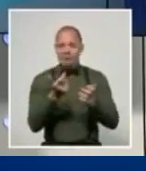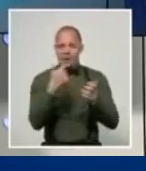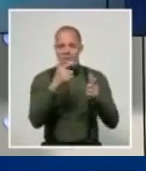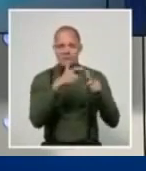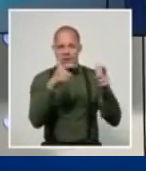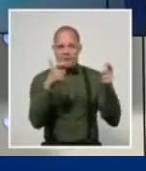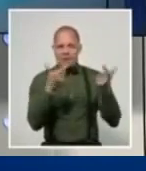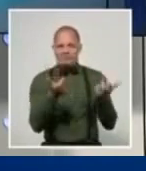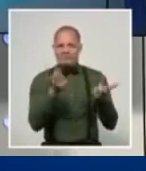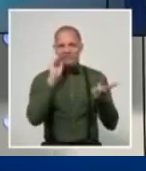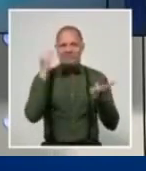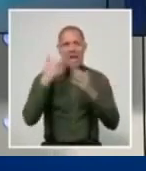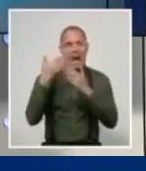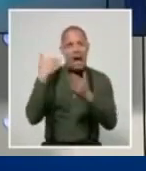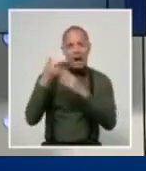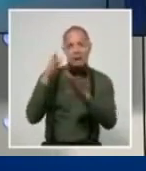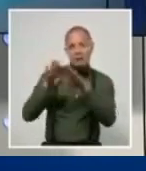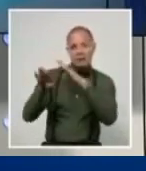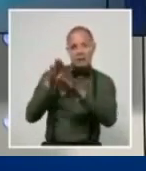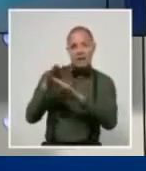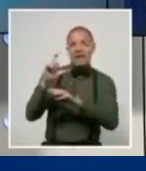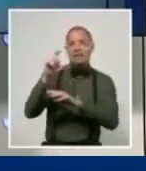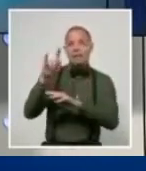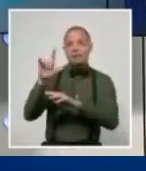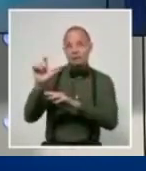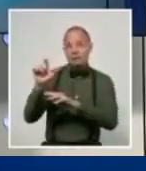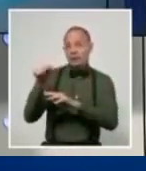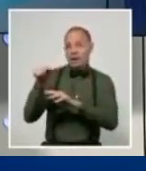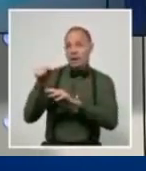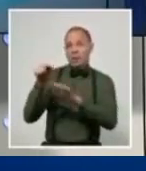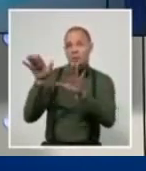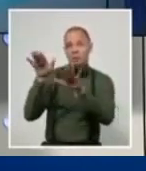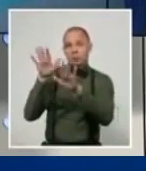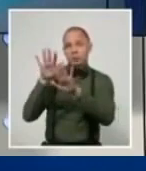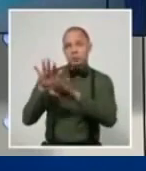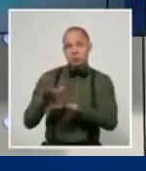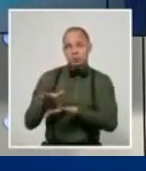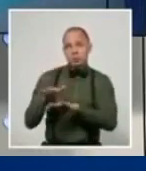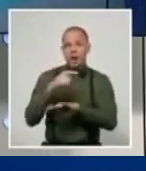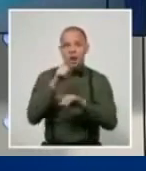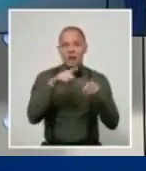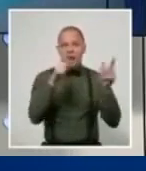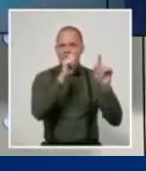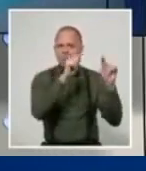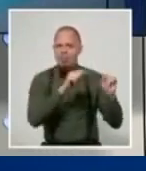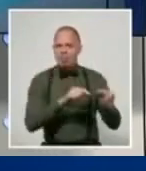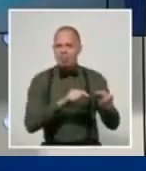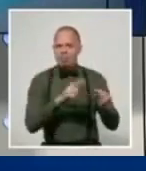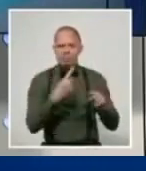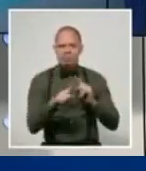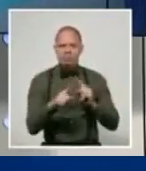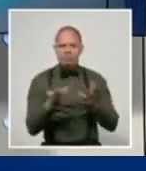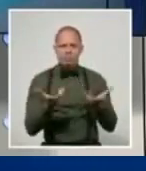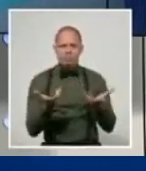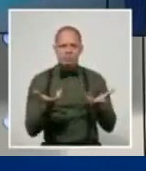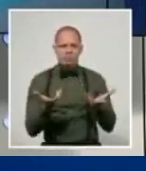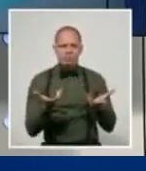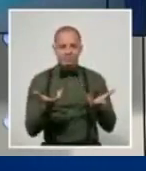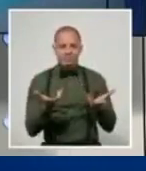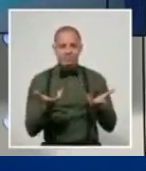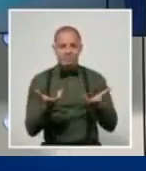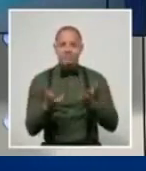beneficio y la primera razón para la conmoción pública. El otro beneficio se lo anotaría la economía de conjunto,